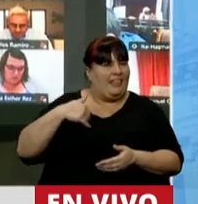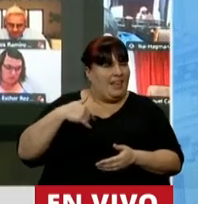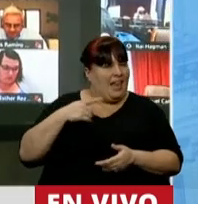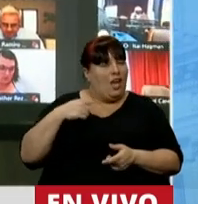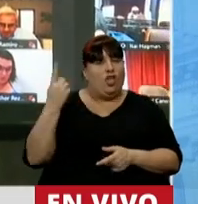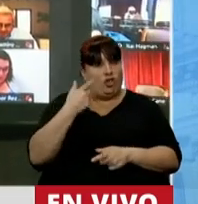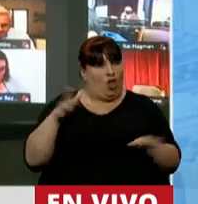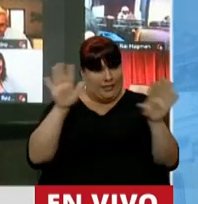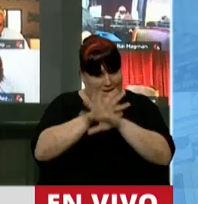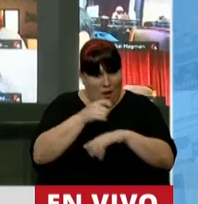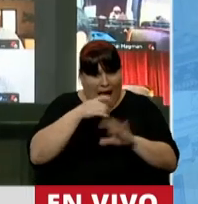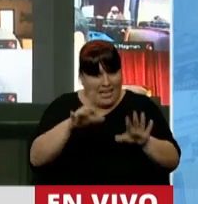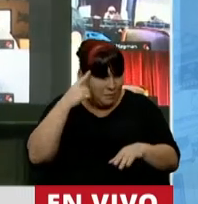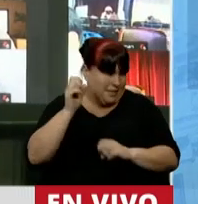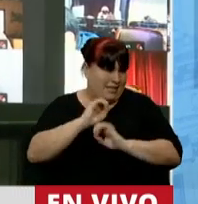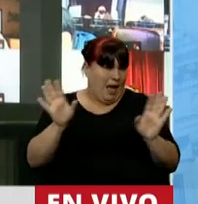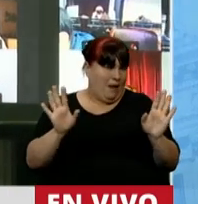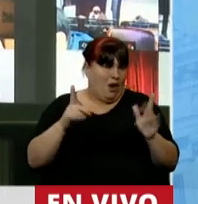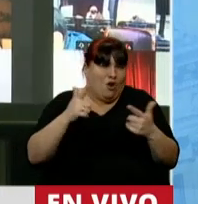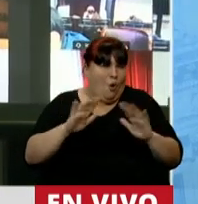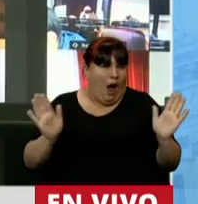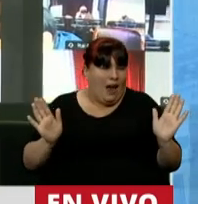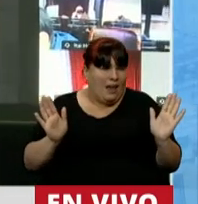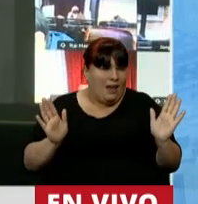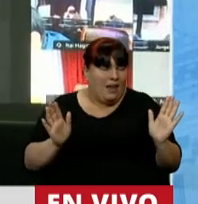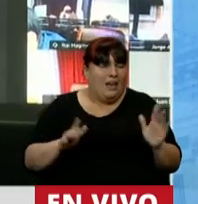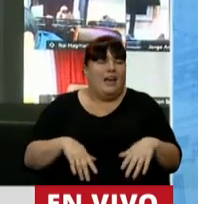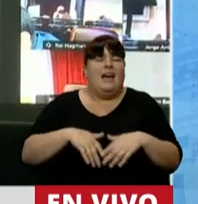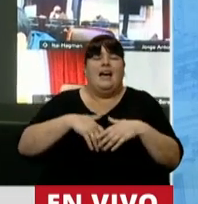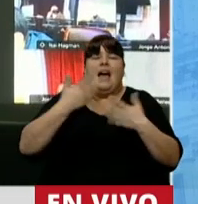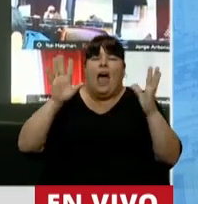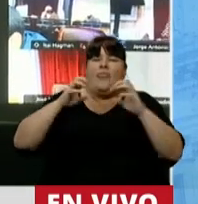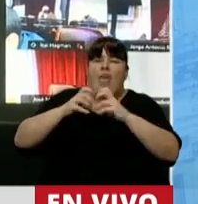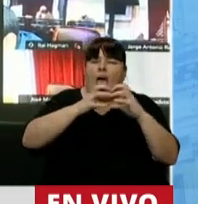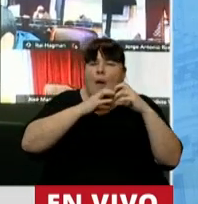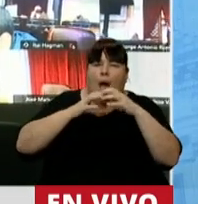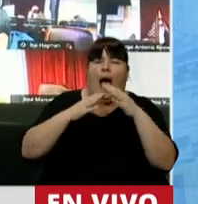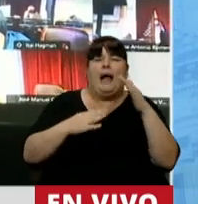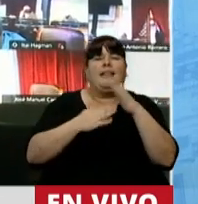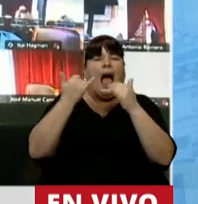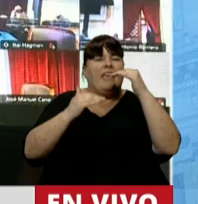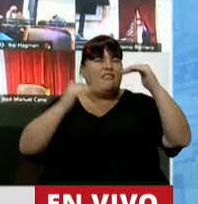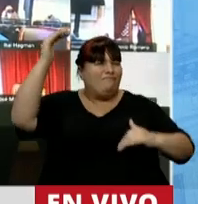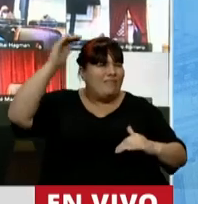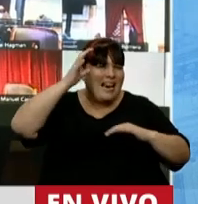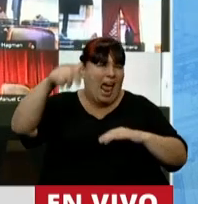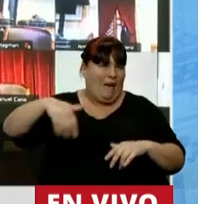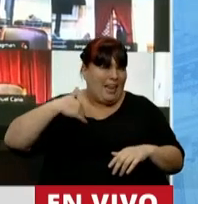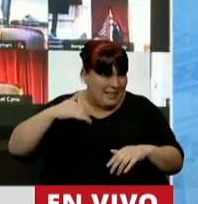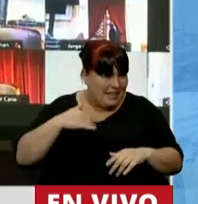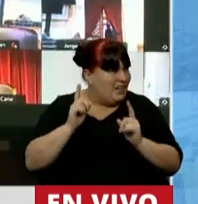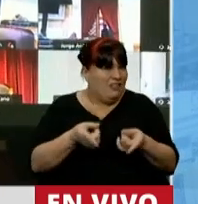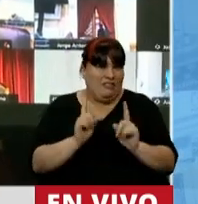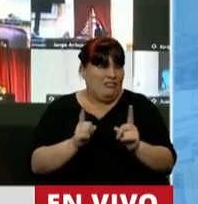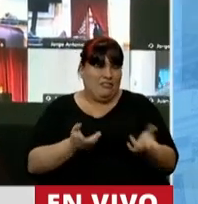Nos equivocamos todos si es así. No va a ocurrir. Los grandes debates de la estructura, de la desigualdad profunda de la Argentina